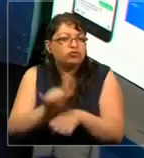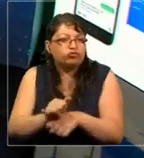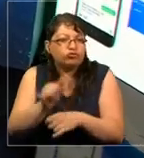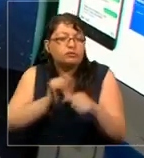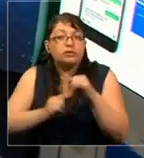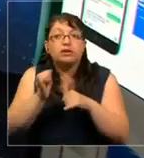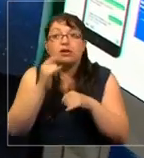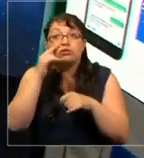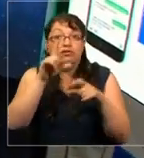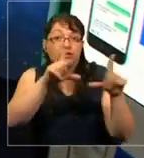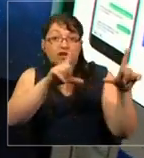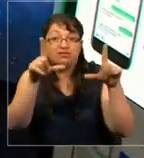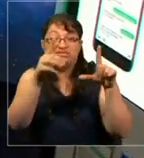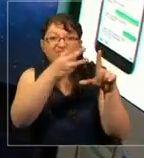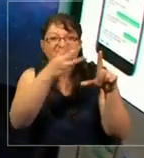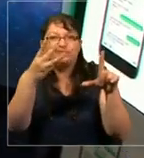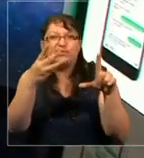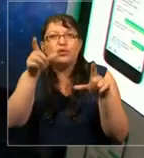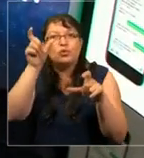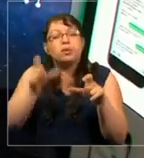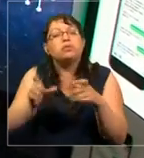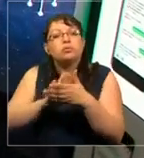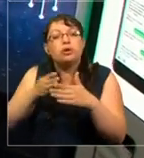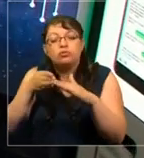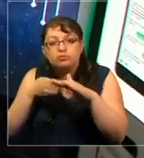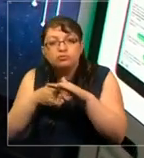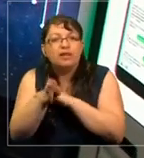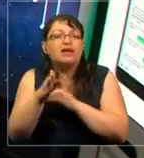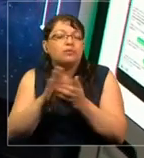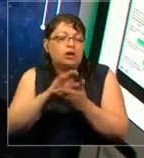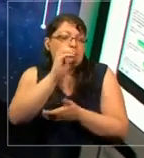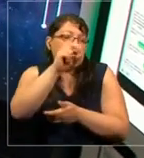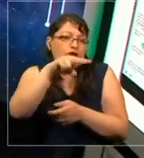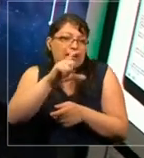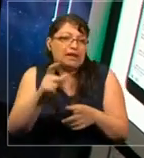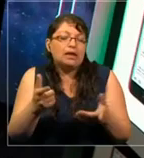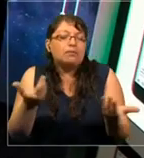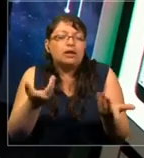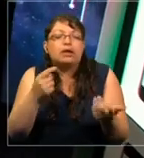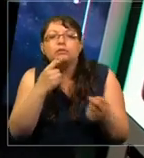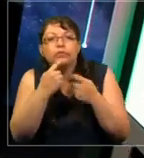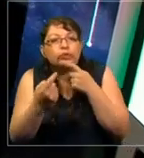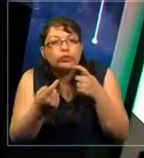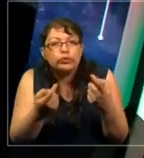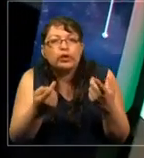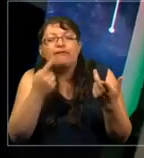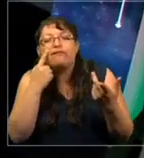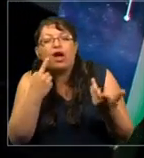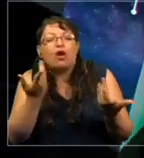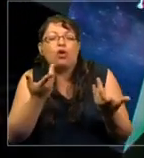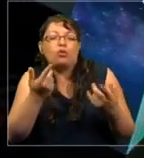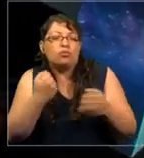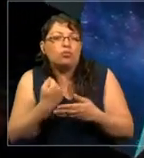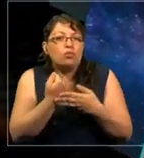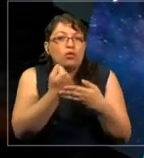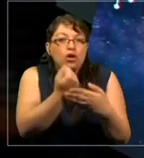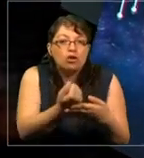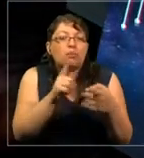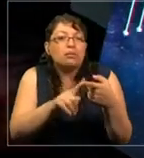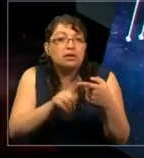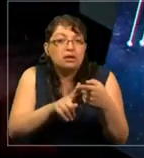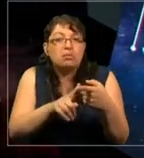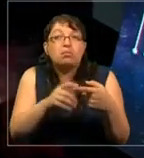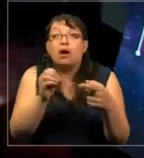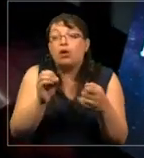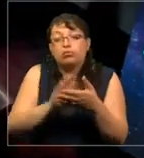donde una persona puede entrar a una ONG para averiguar maneras de cómo involucrarse, o puede